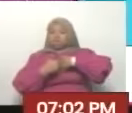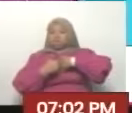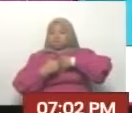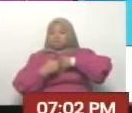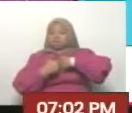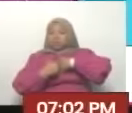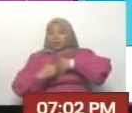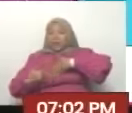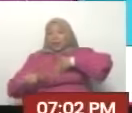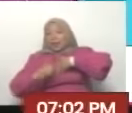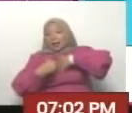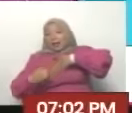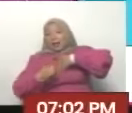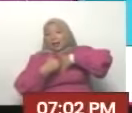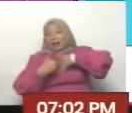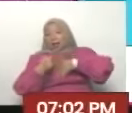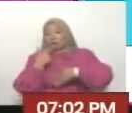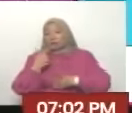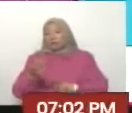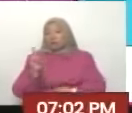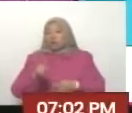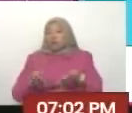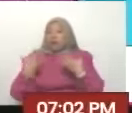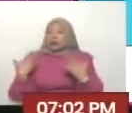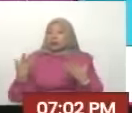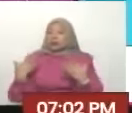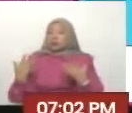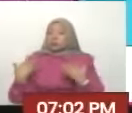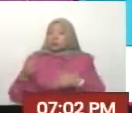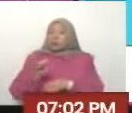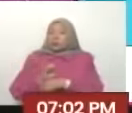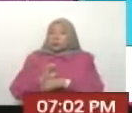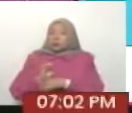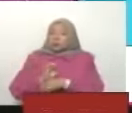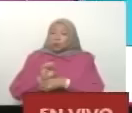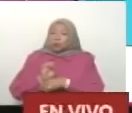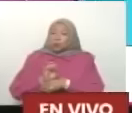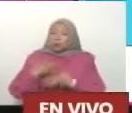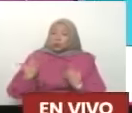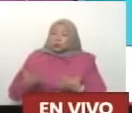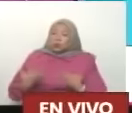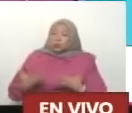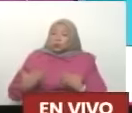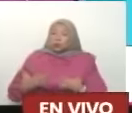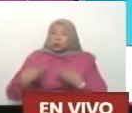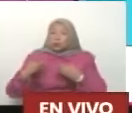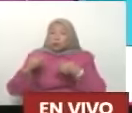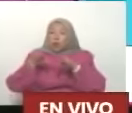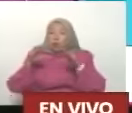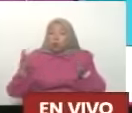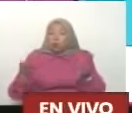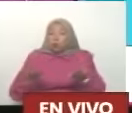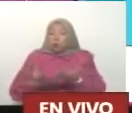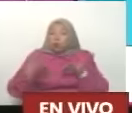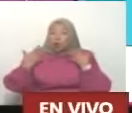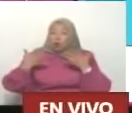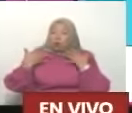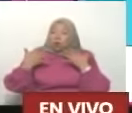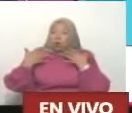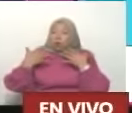de lo que es una emergencia a todo nivel calentamiento del clima calentamiento